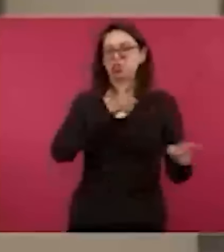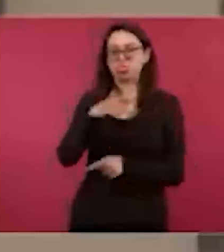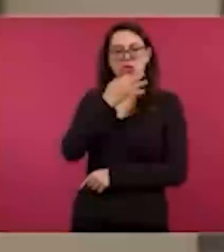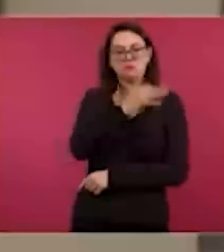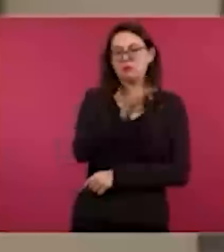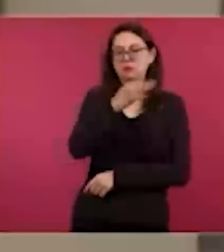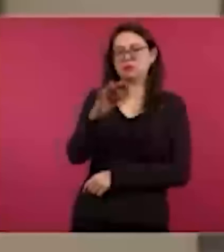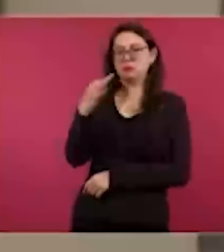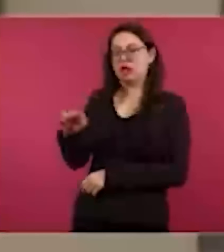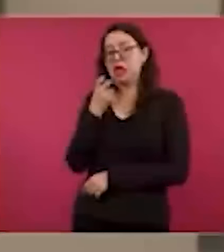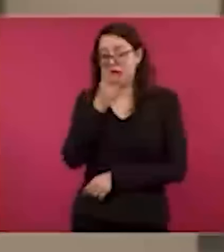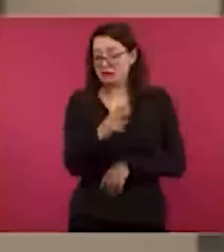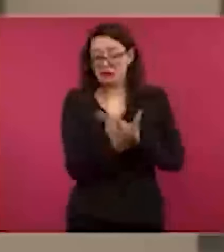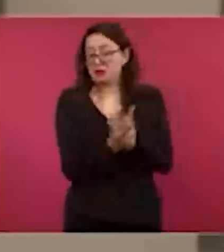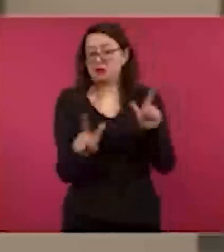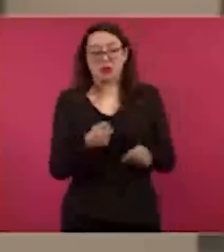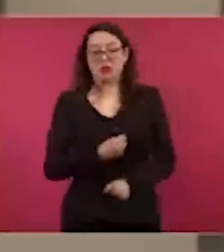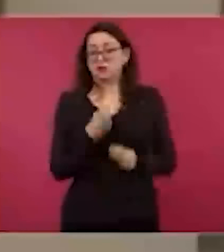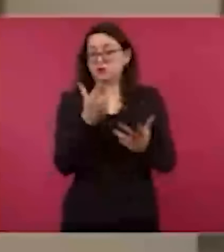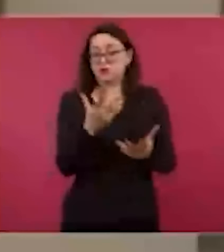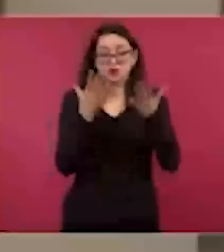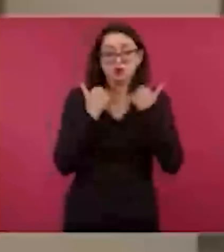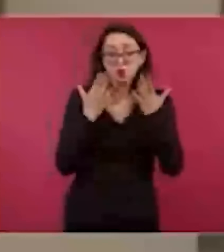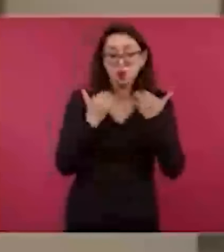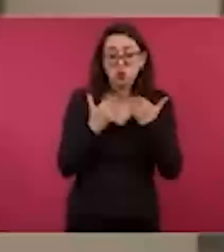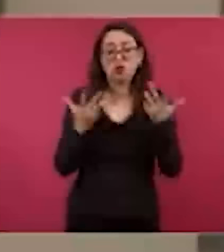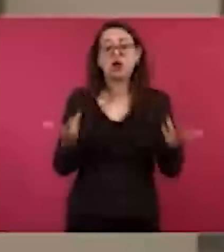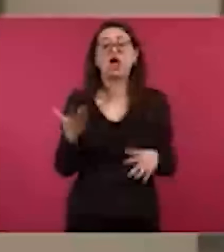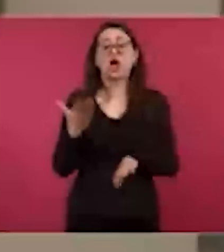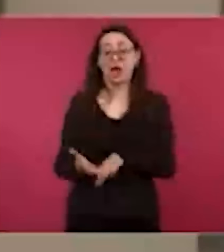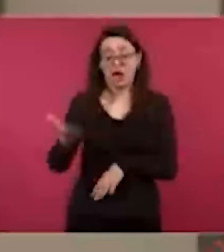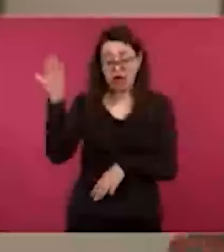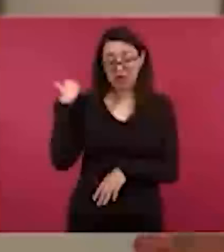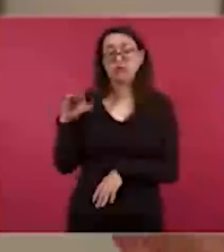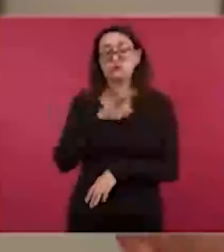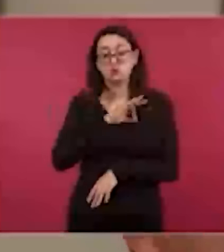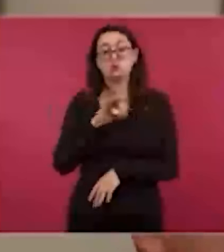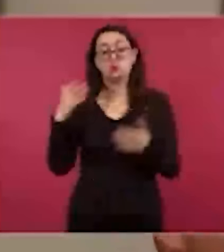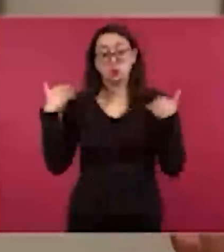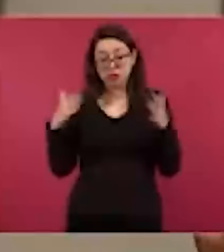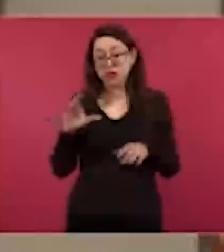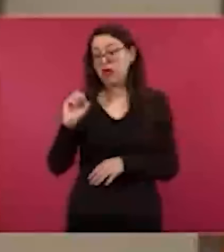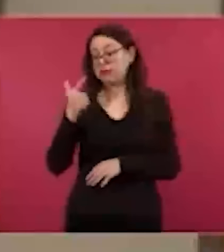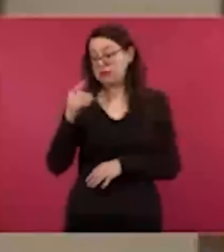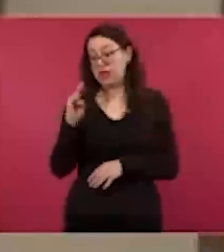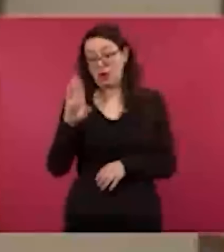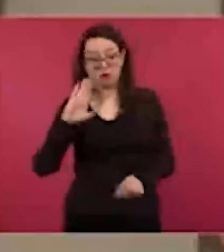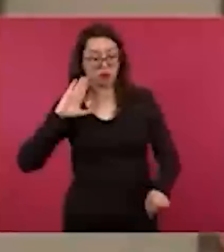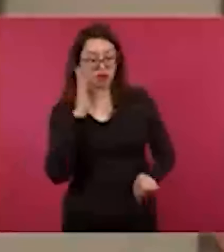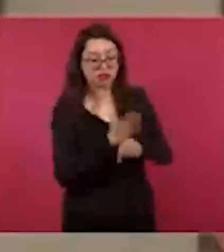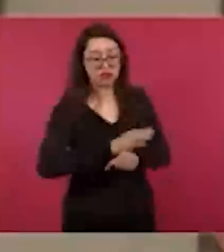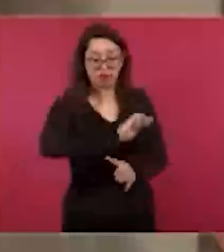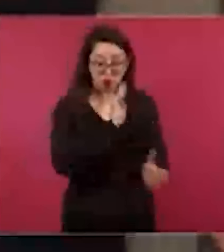nosotros, eso ya no es correcto. Antes me acuerdo que había censuras de gobernación o había multas